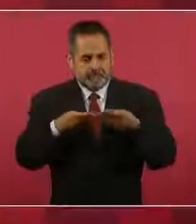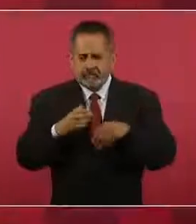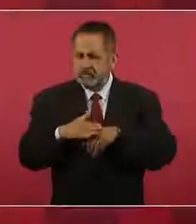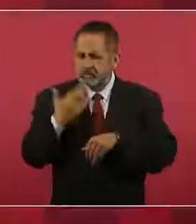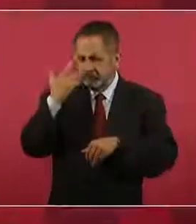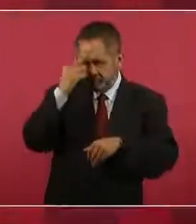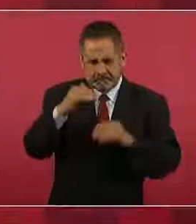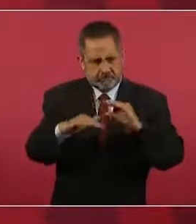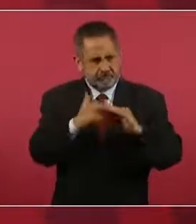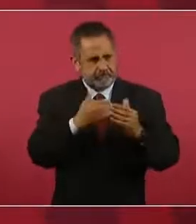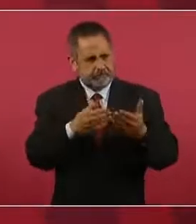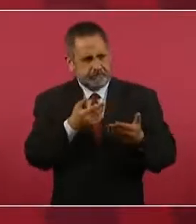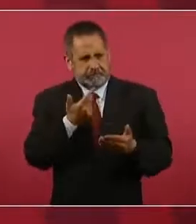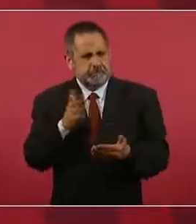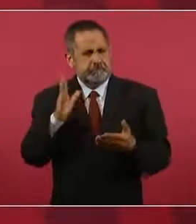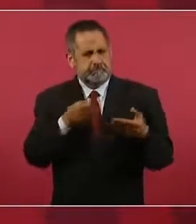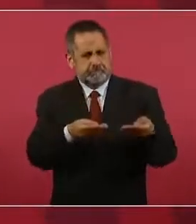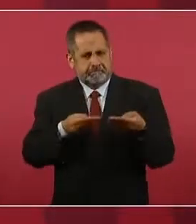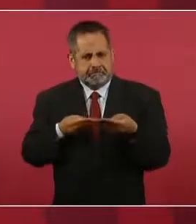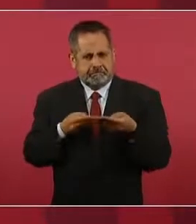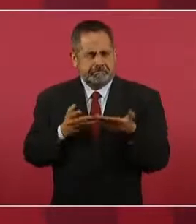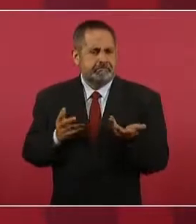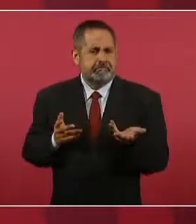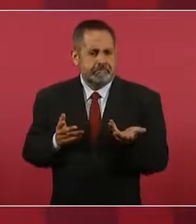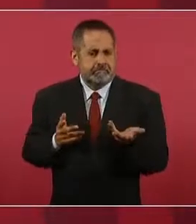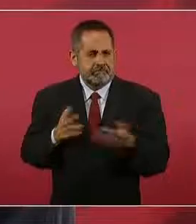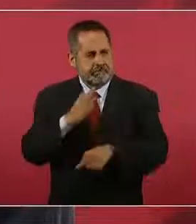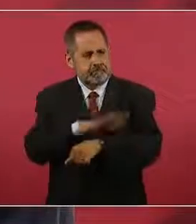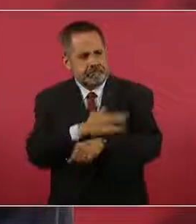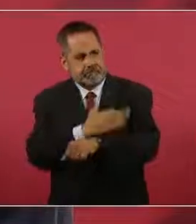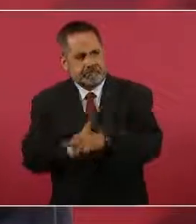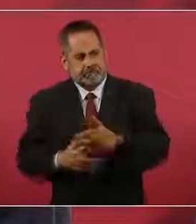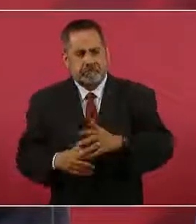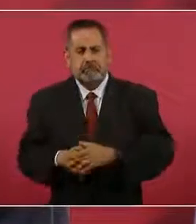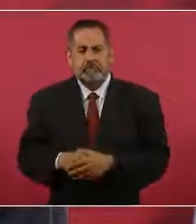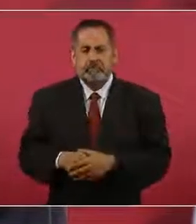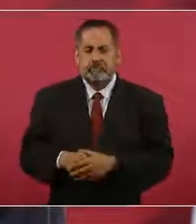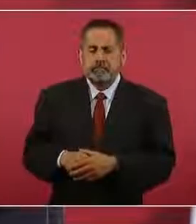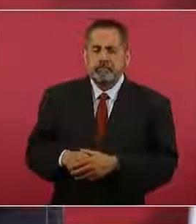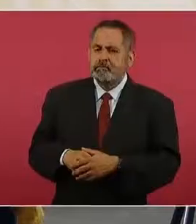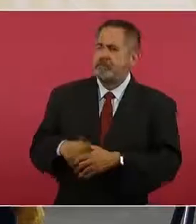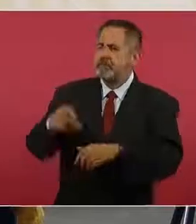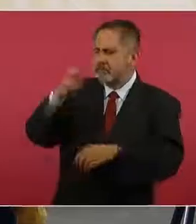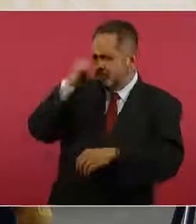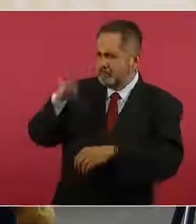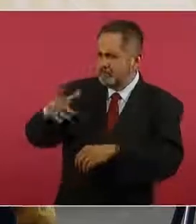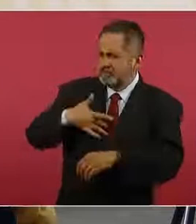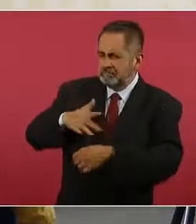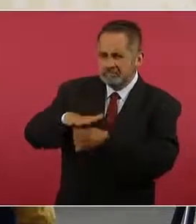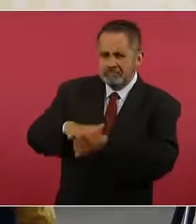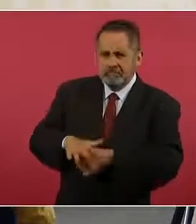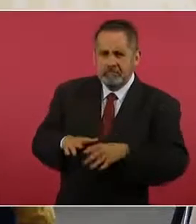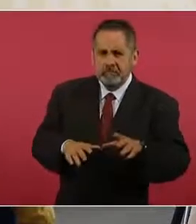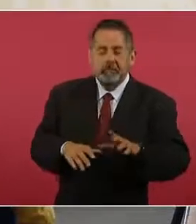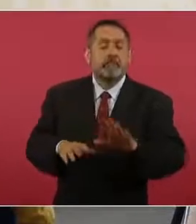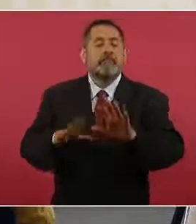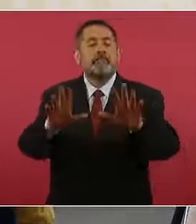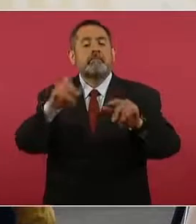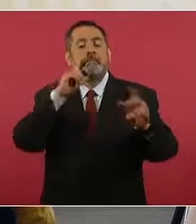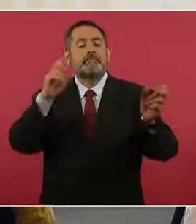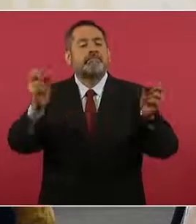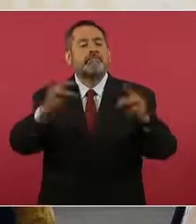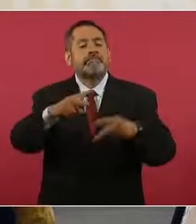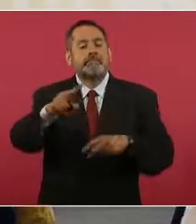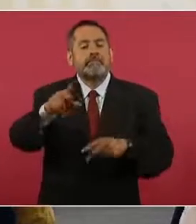tan tarde. ¿México se ha sentido presionado, presidente? Bueno, nos vemos